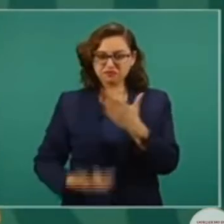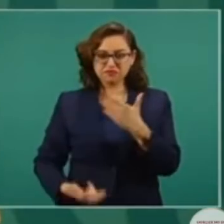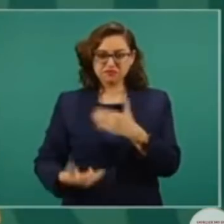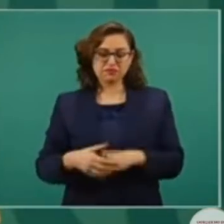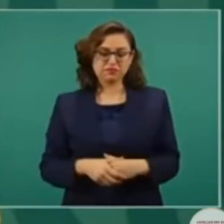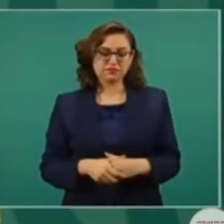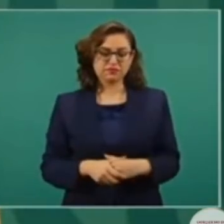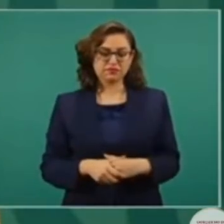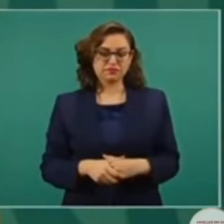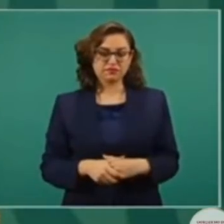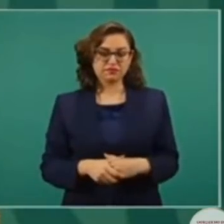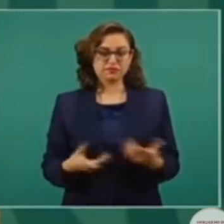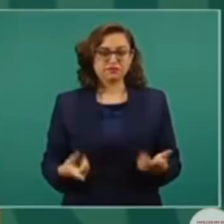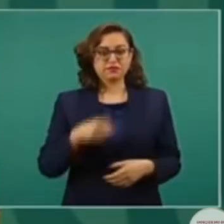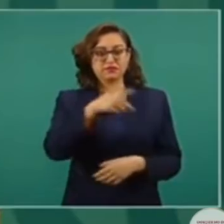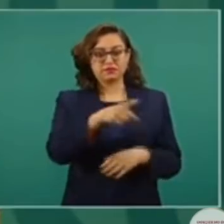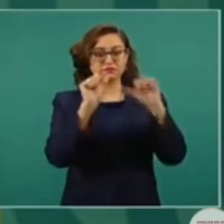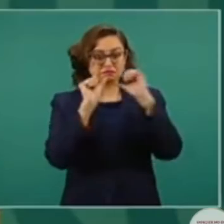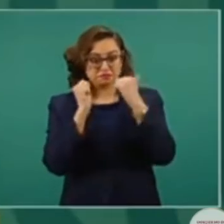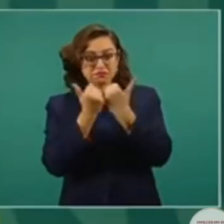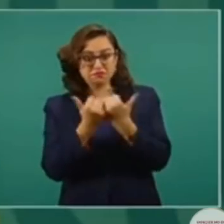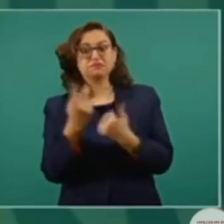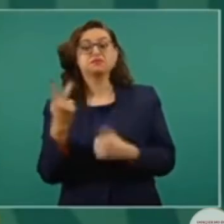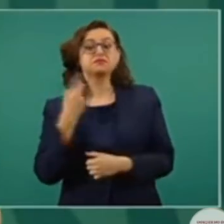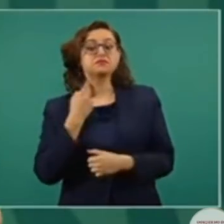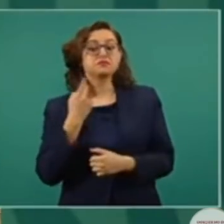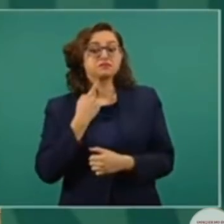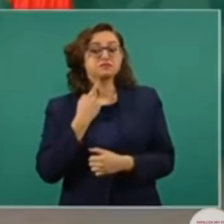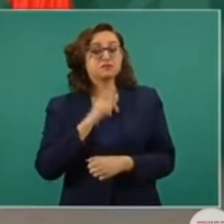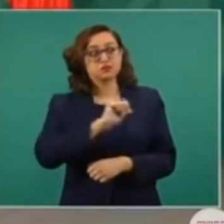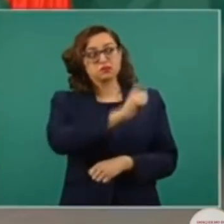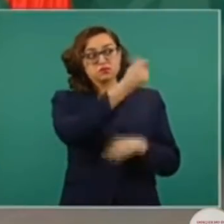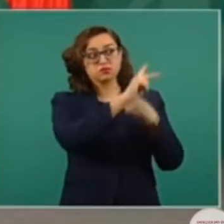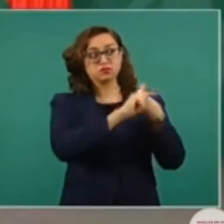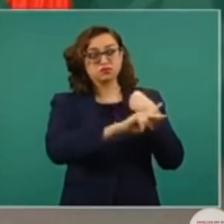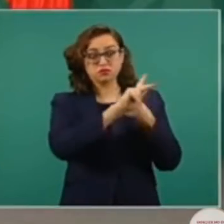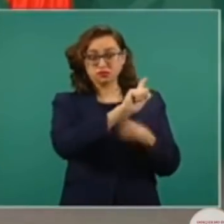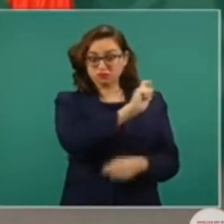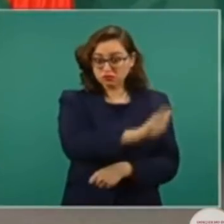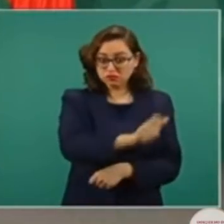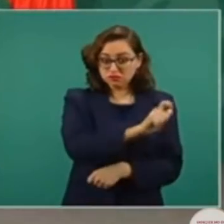organizaciones políticas dinero del extranjero.